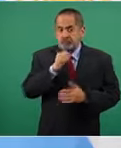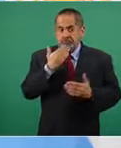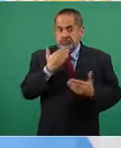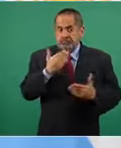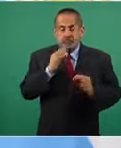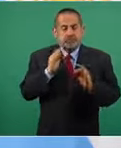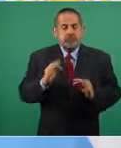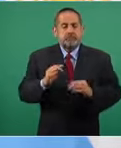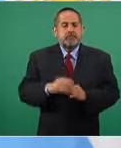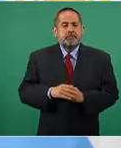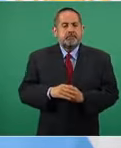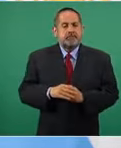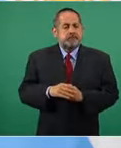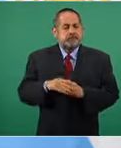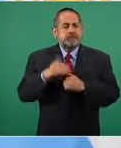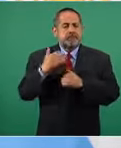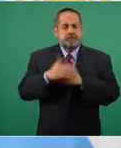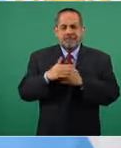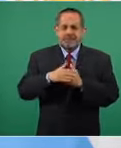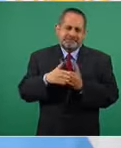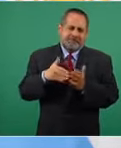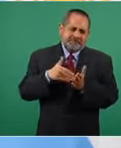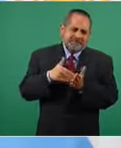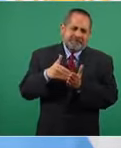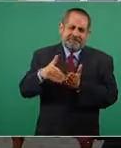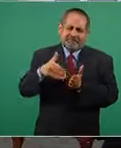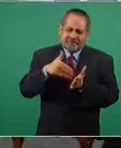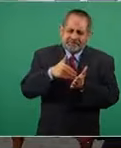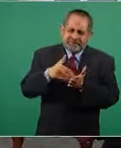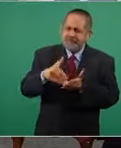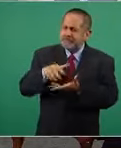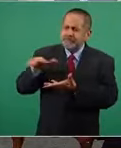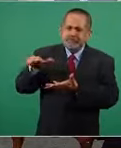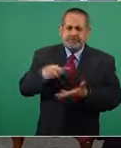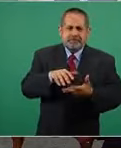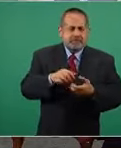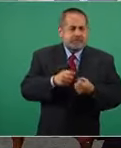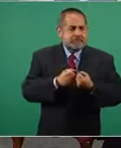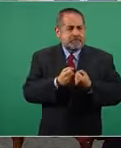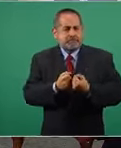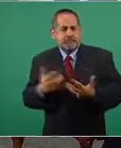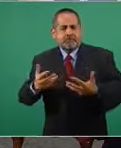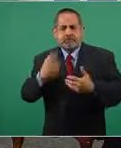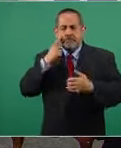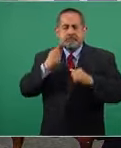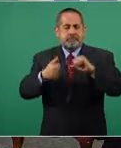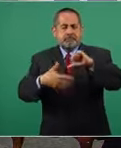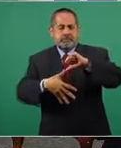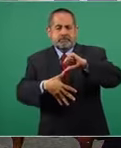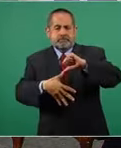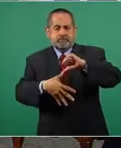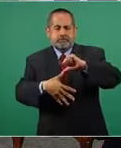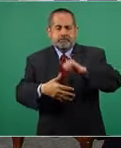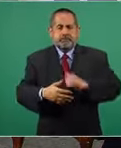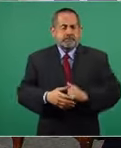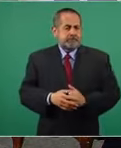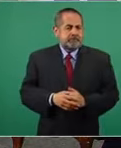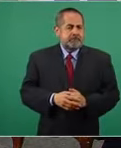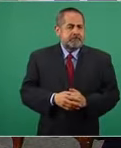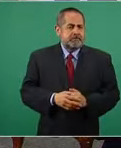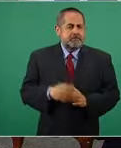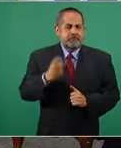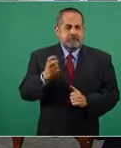a disponer de millones de dosis para América Latina. Y esto